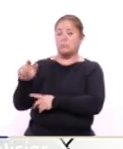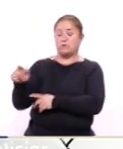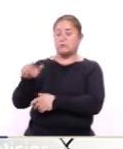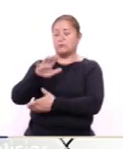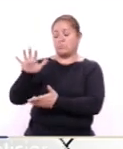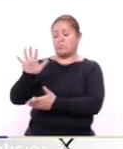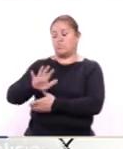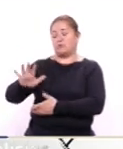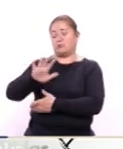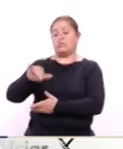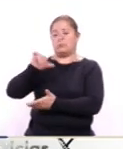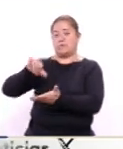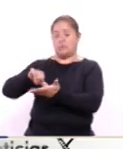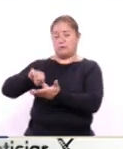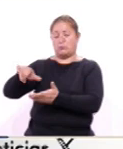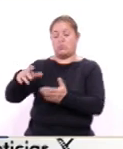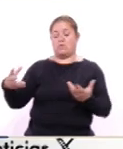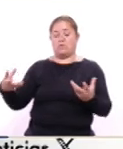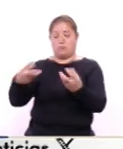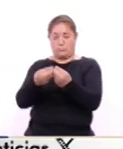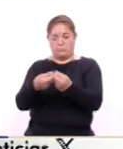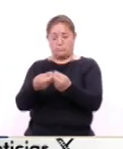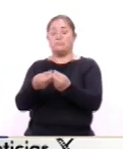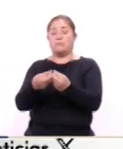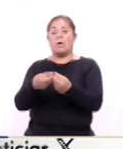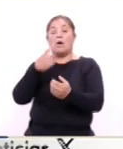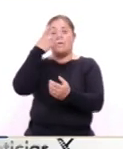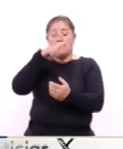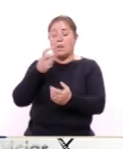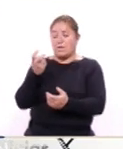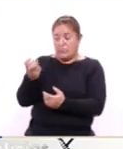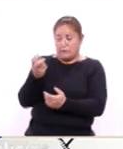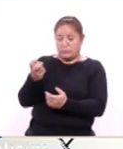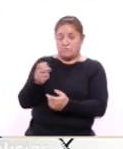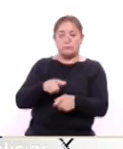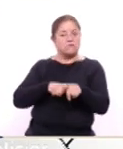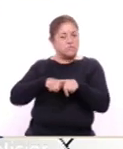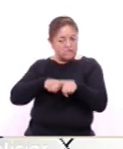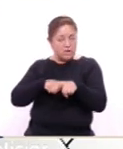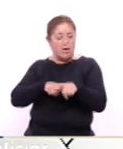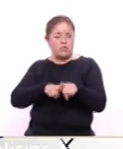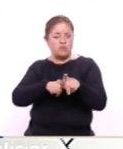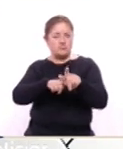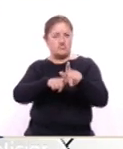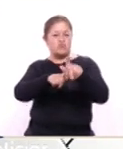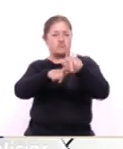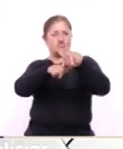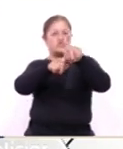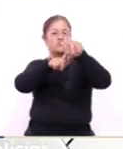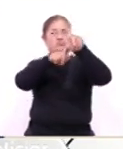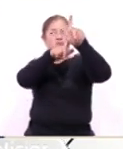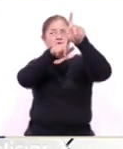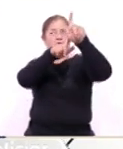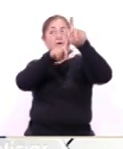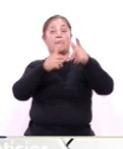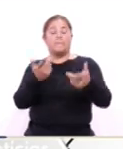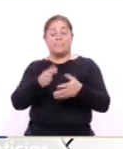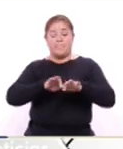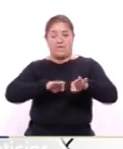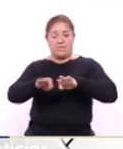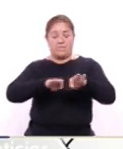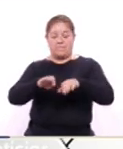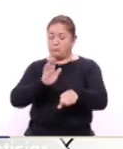Centro para que el sector siga repuntando en el Estado, podamos seguir creando empleos